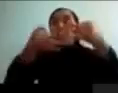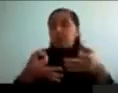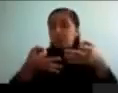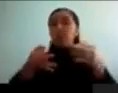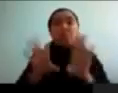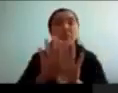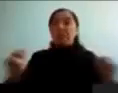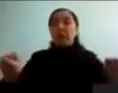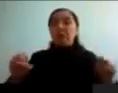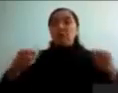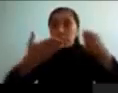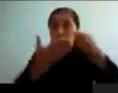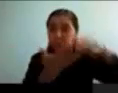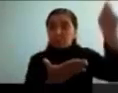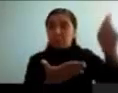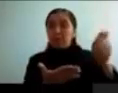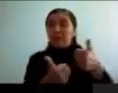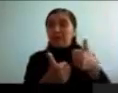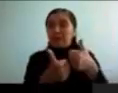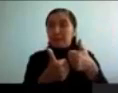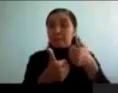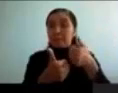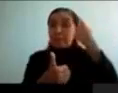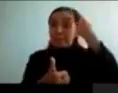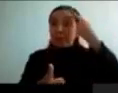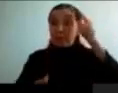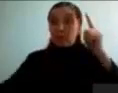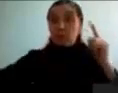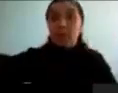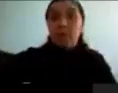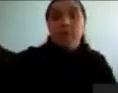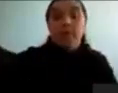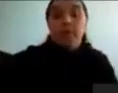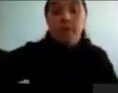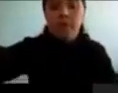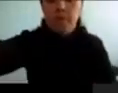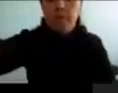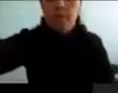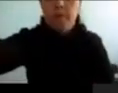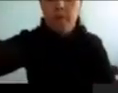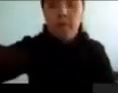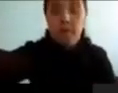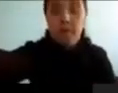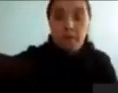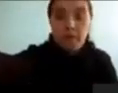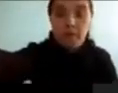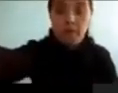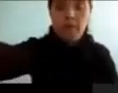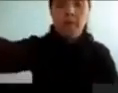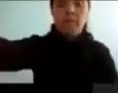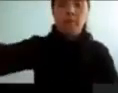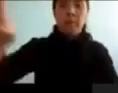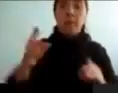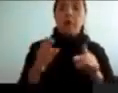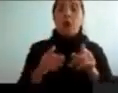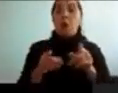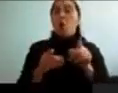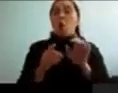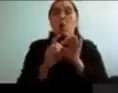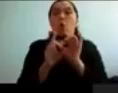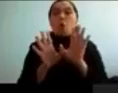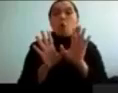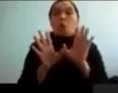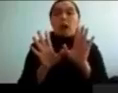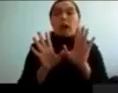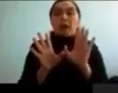Sin embargo, cuando nosotros vamos a cualquier conducta humana, ya sea la atención, la conciencia, y la memoria,